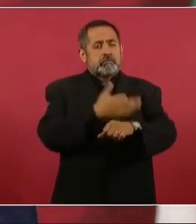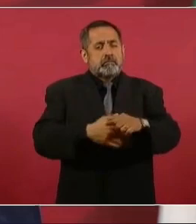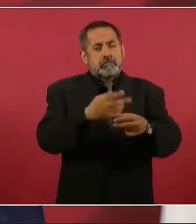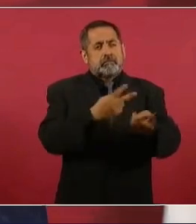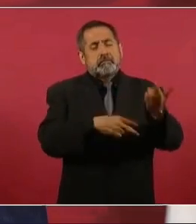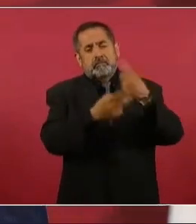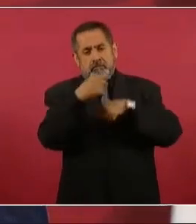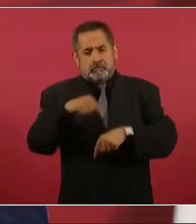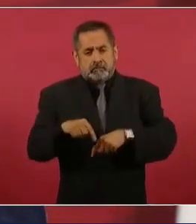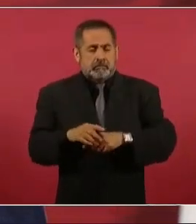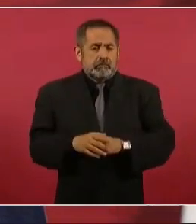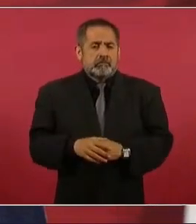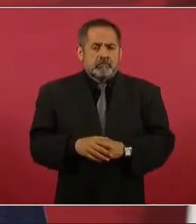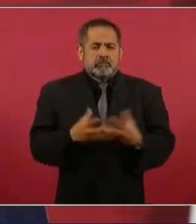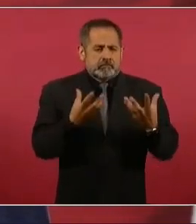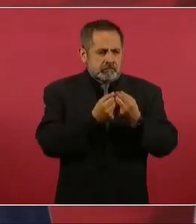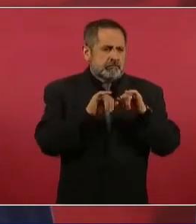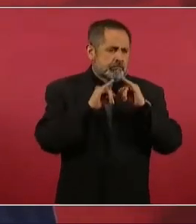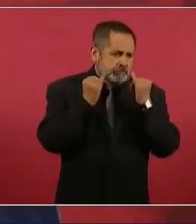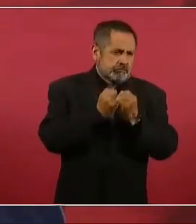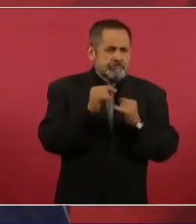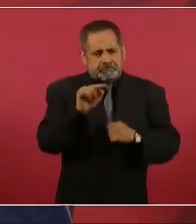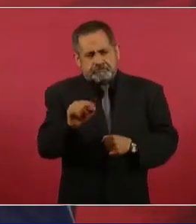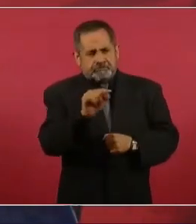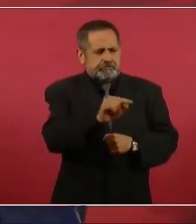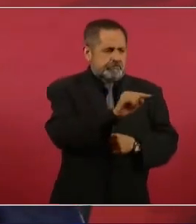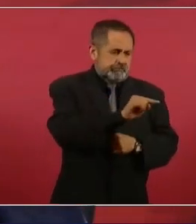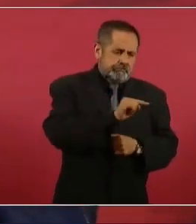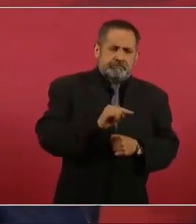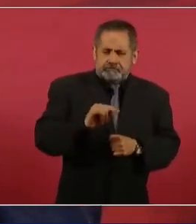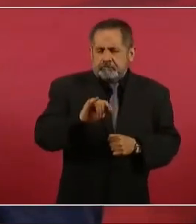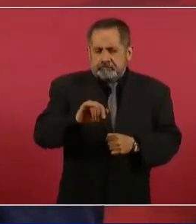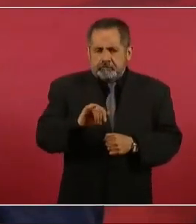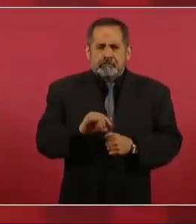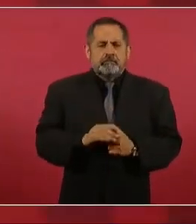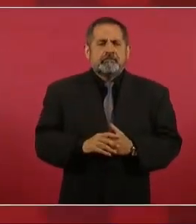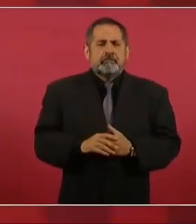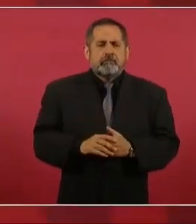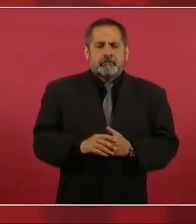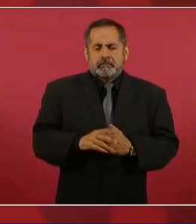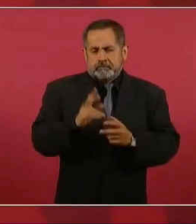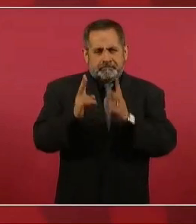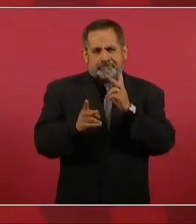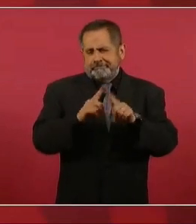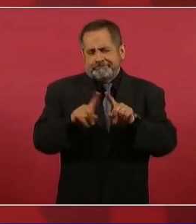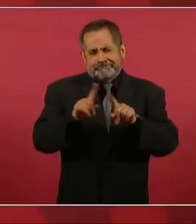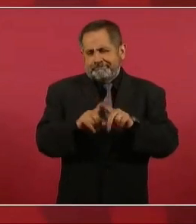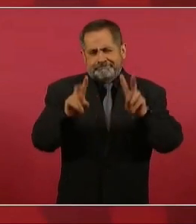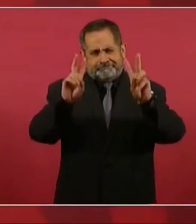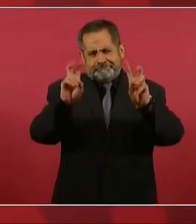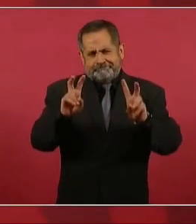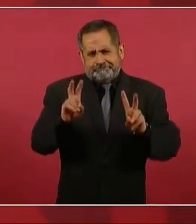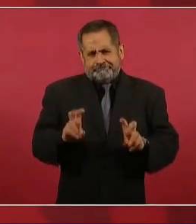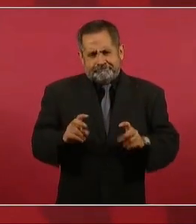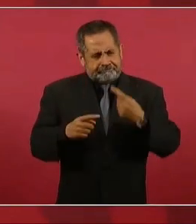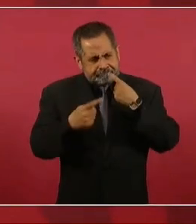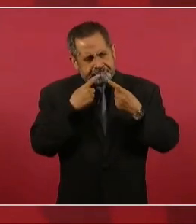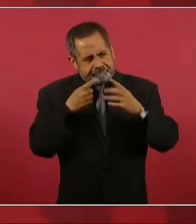Vamos a tener esas reuniones y vamos a tratar varios temas,